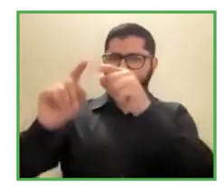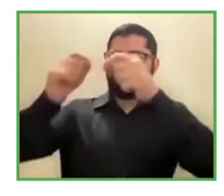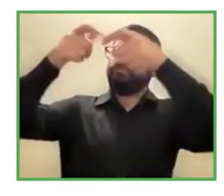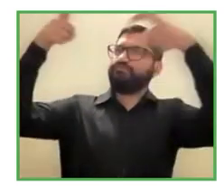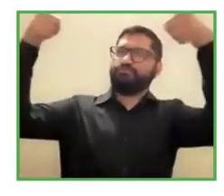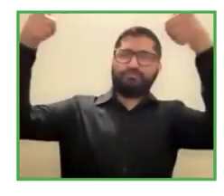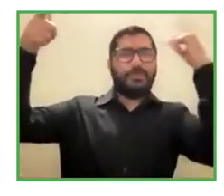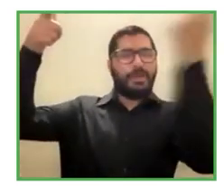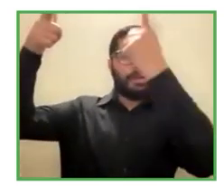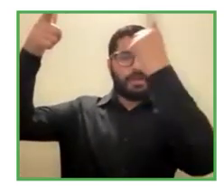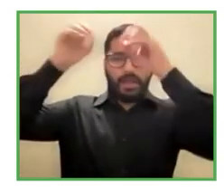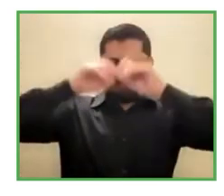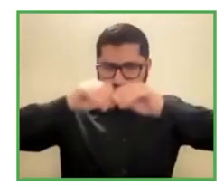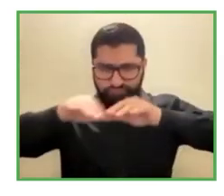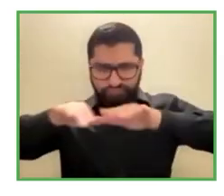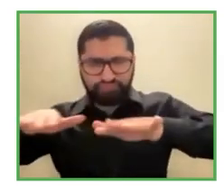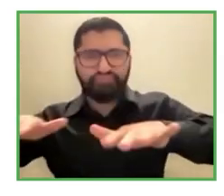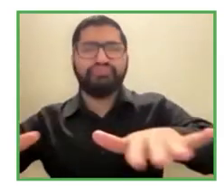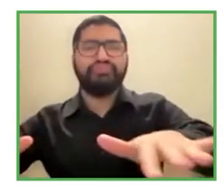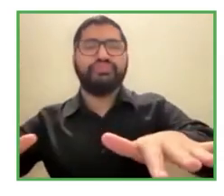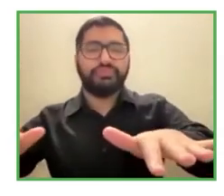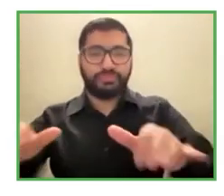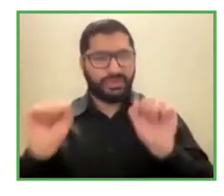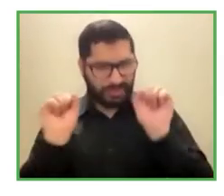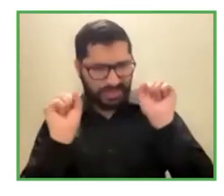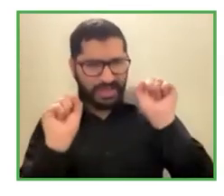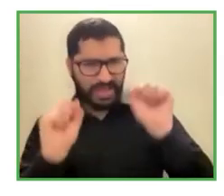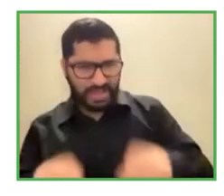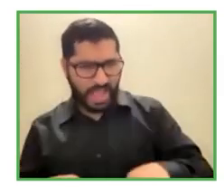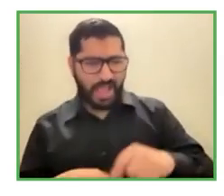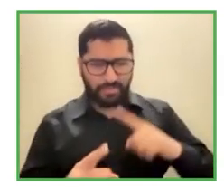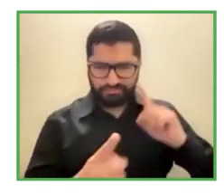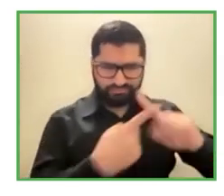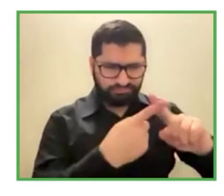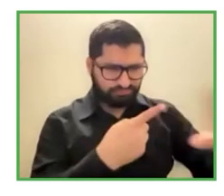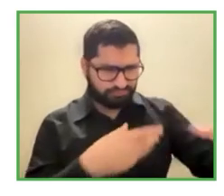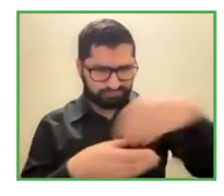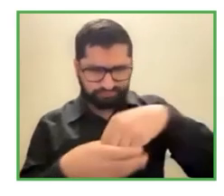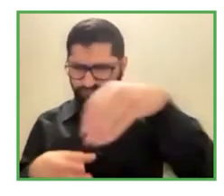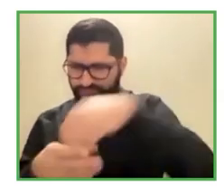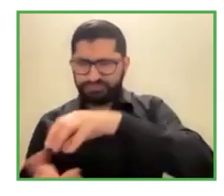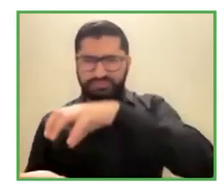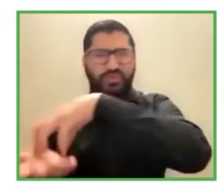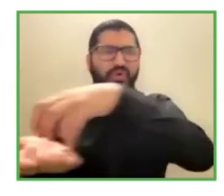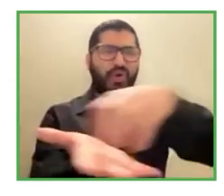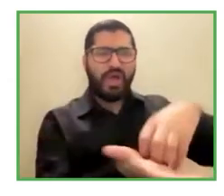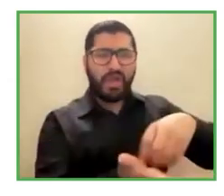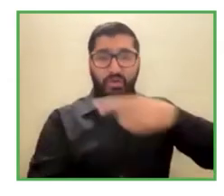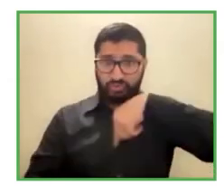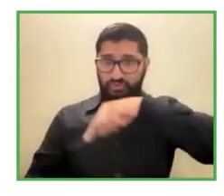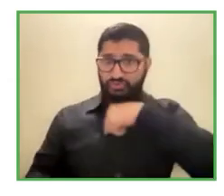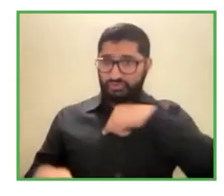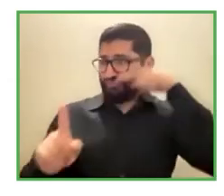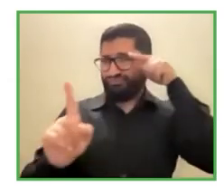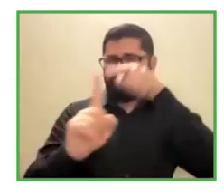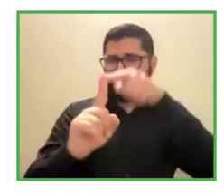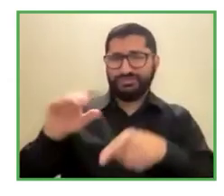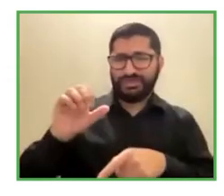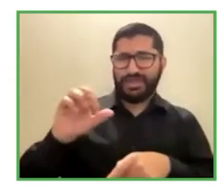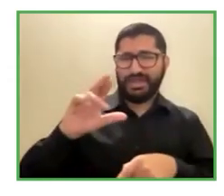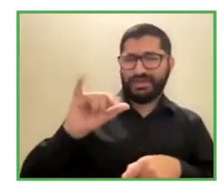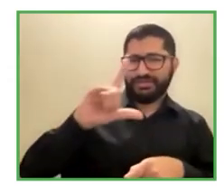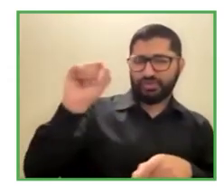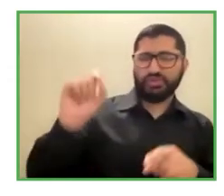poder participar en diferentes lugares nosotros en Seco Chile ya trabajamos en una cantidad importante de